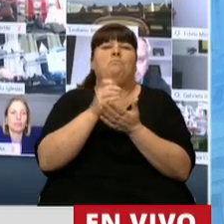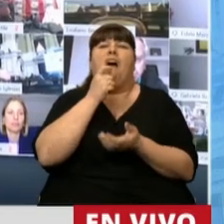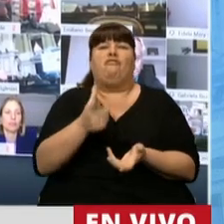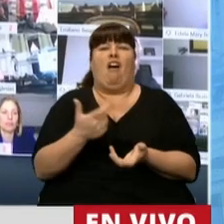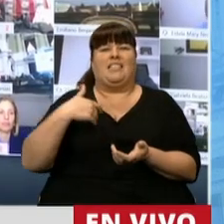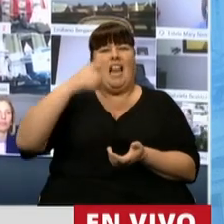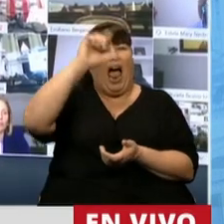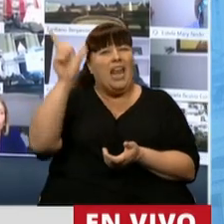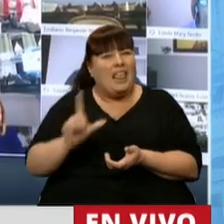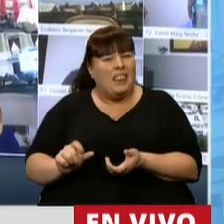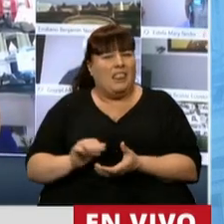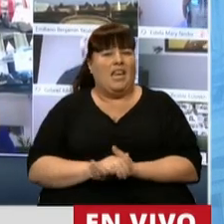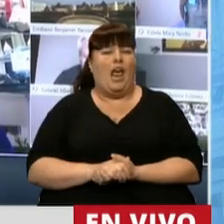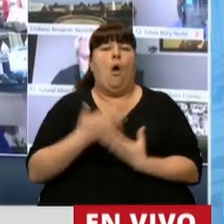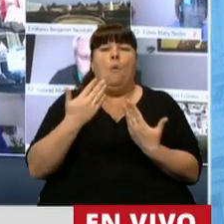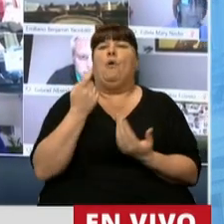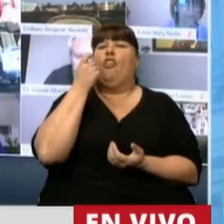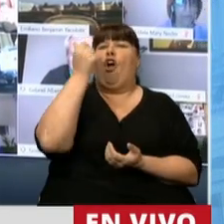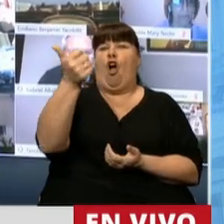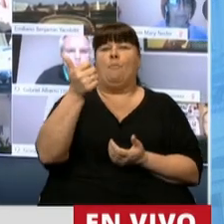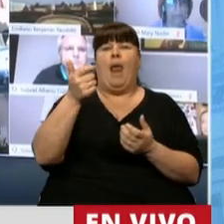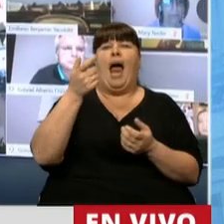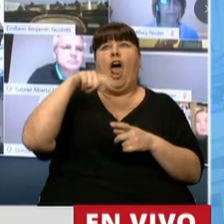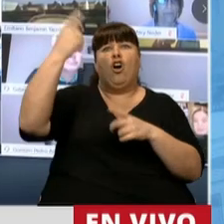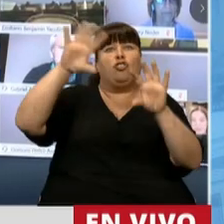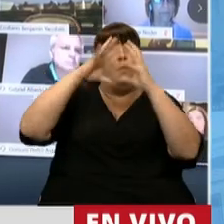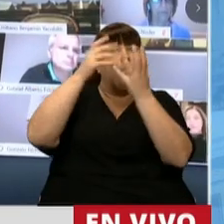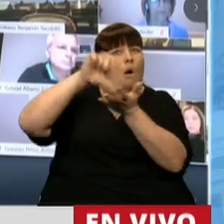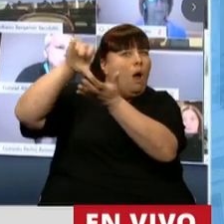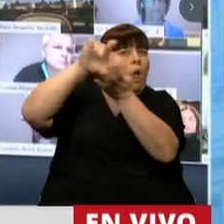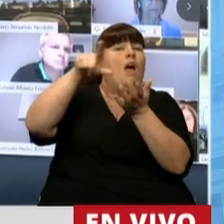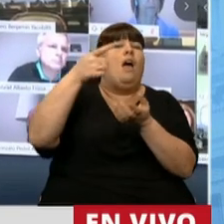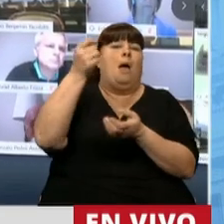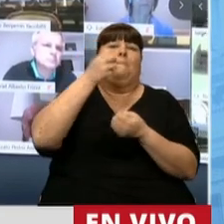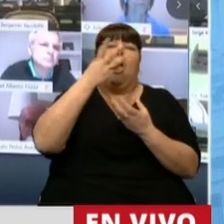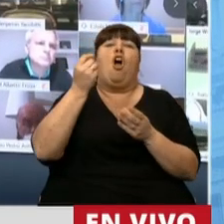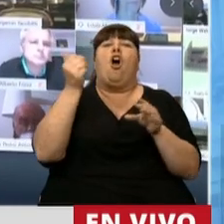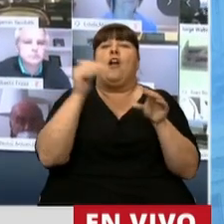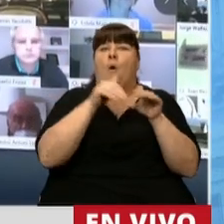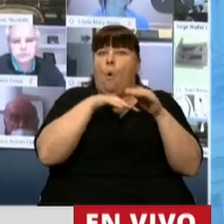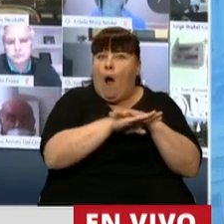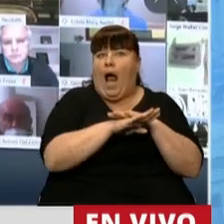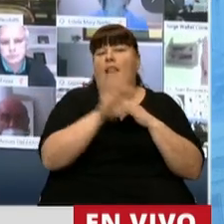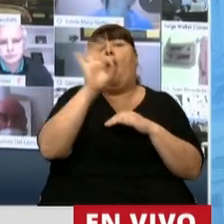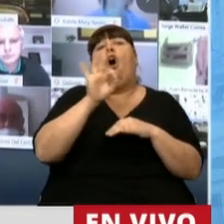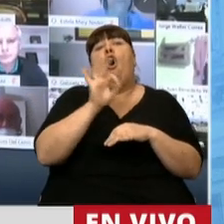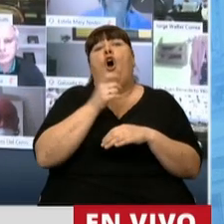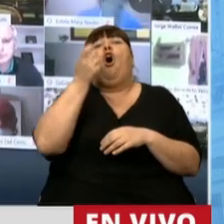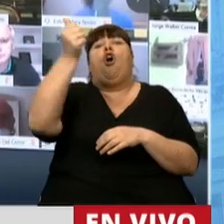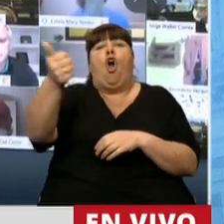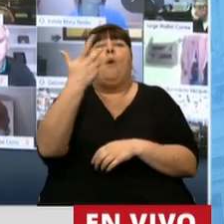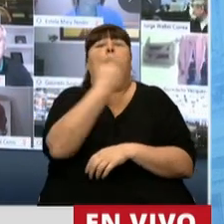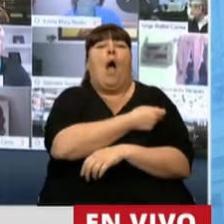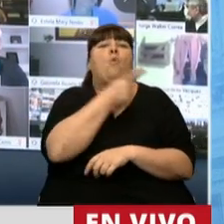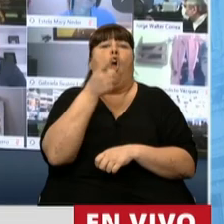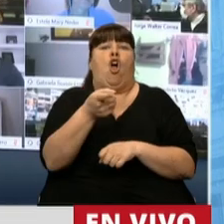que la República Argentina acceda al mercado internacional en las mejores condiciones para las reservas y o las posibles compras